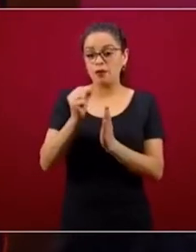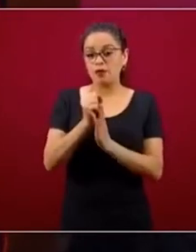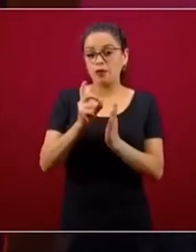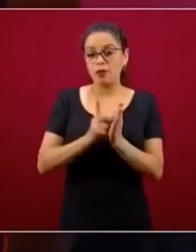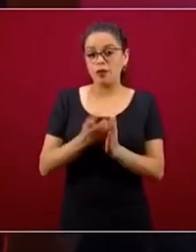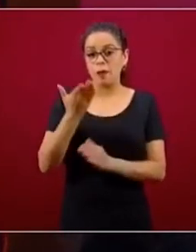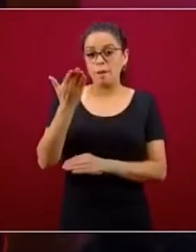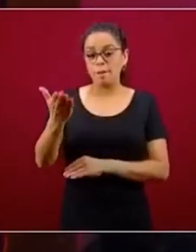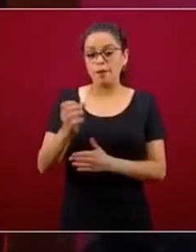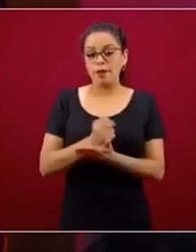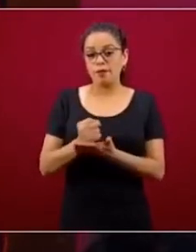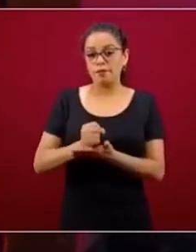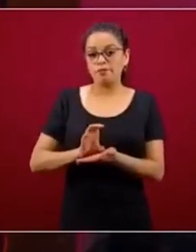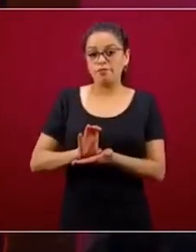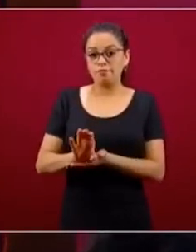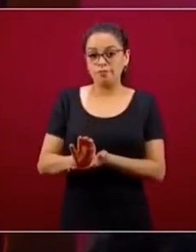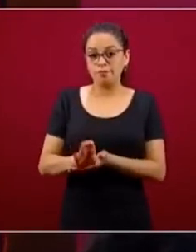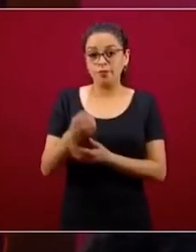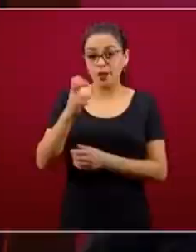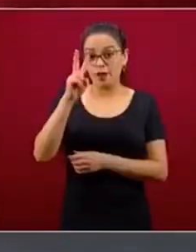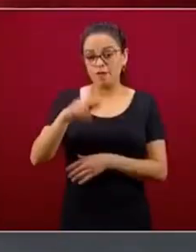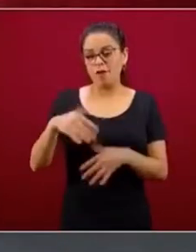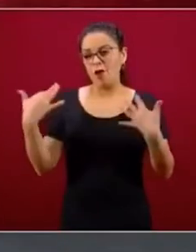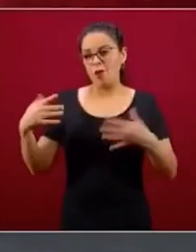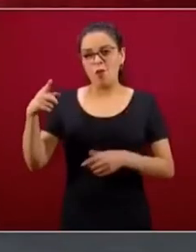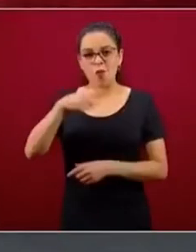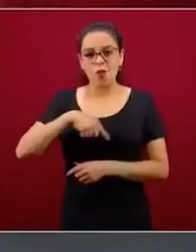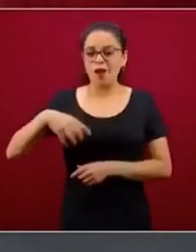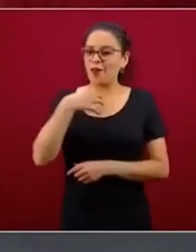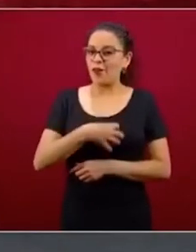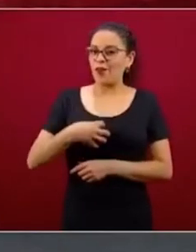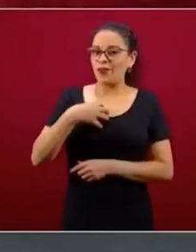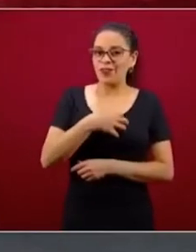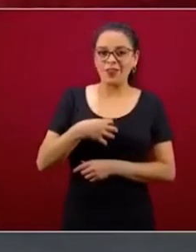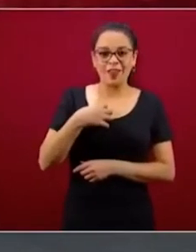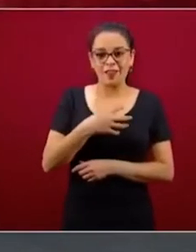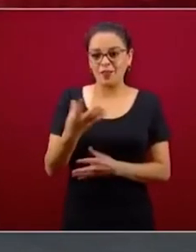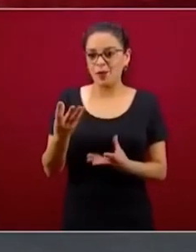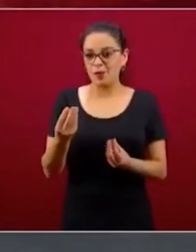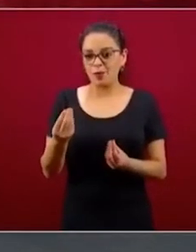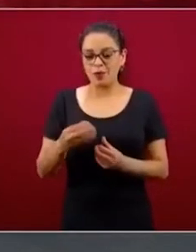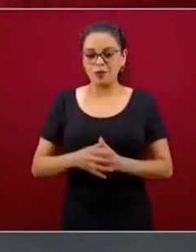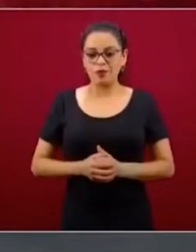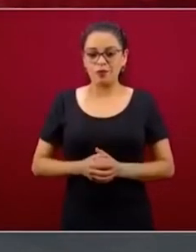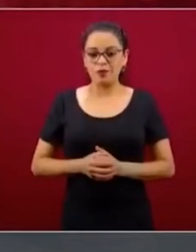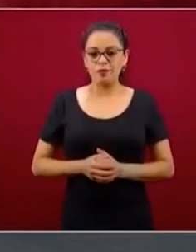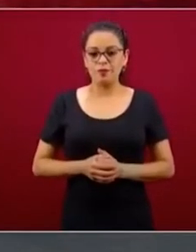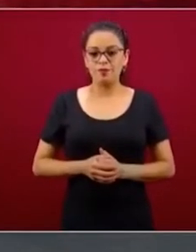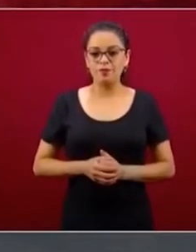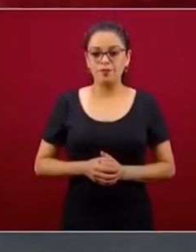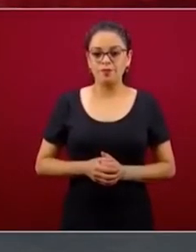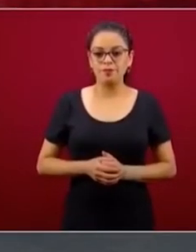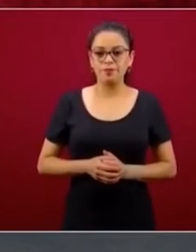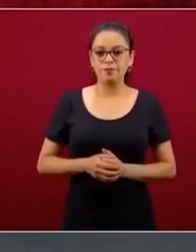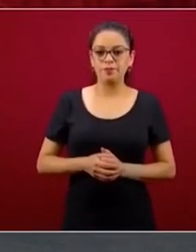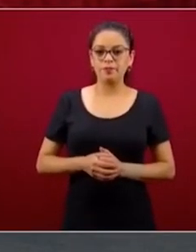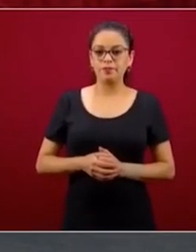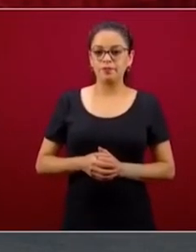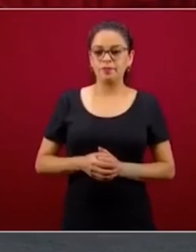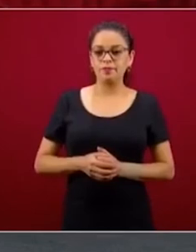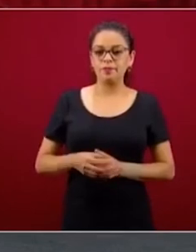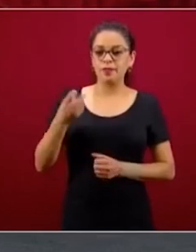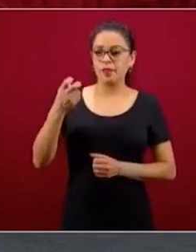muchísimo gusto, porque estas solicitudes, lo que pasa es que esta es la del día de ayer,